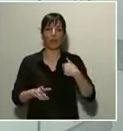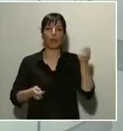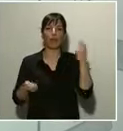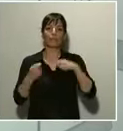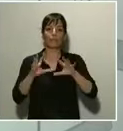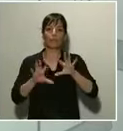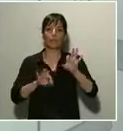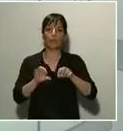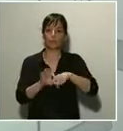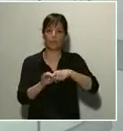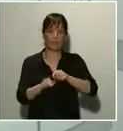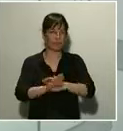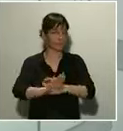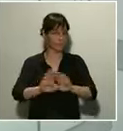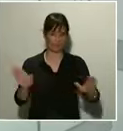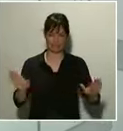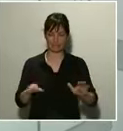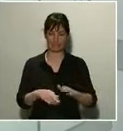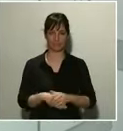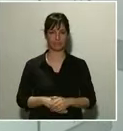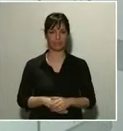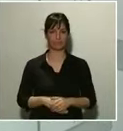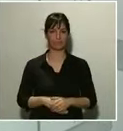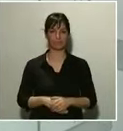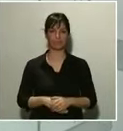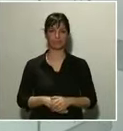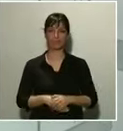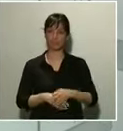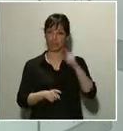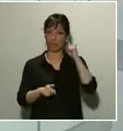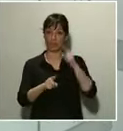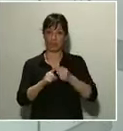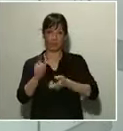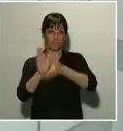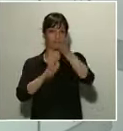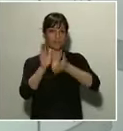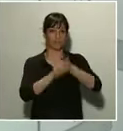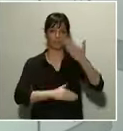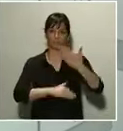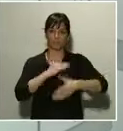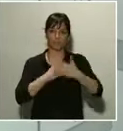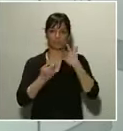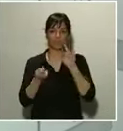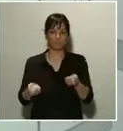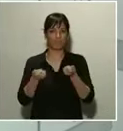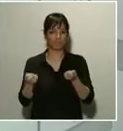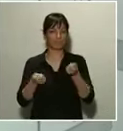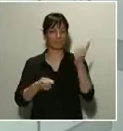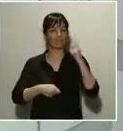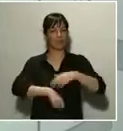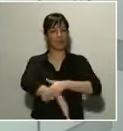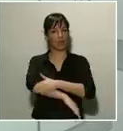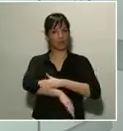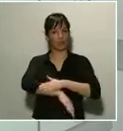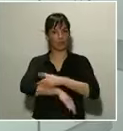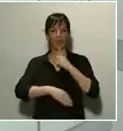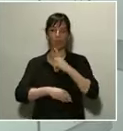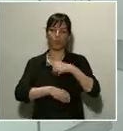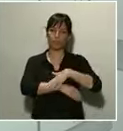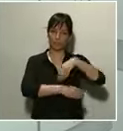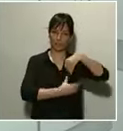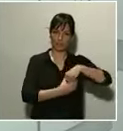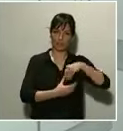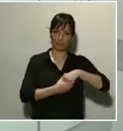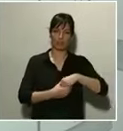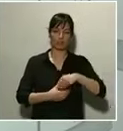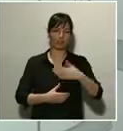restricción de los desplazamientos, como saben, el Gobierno, a través del Ministerio del Interior, ha restringido desde la pasada